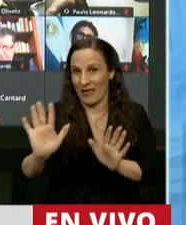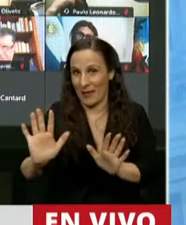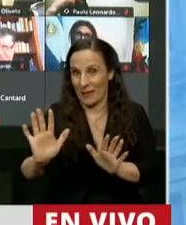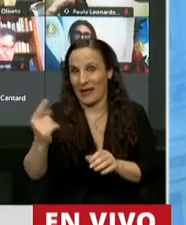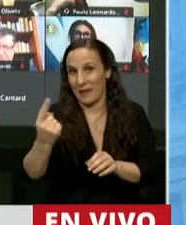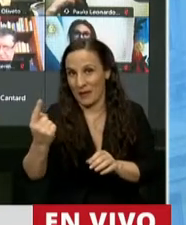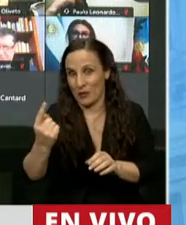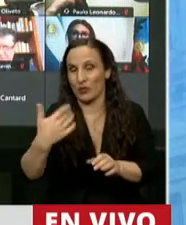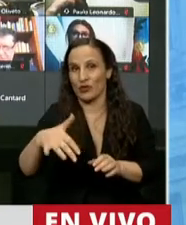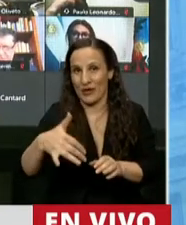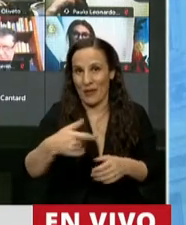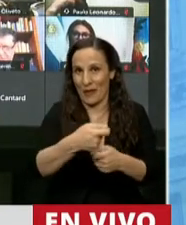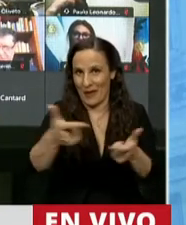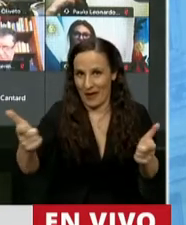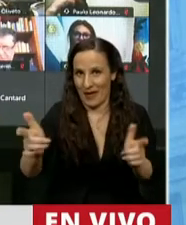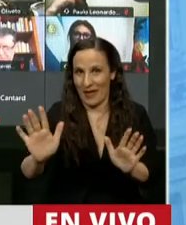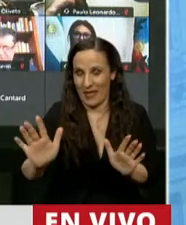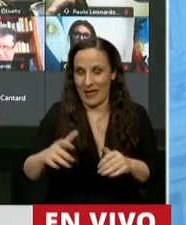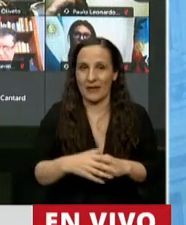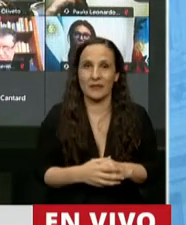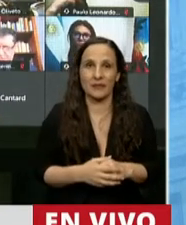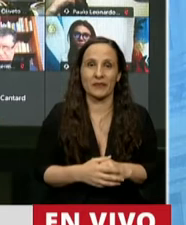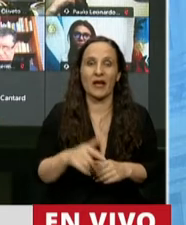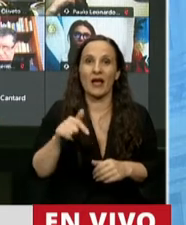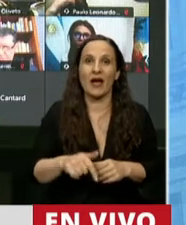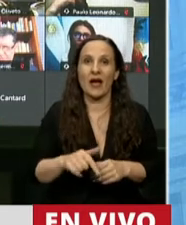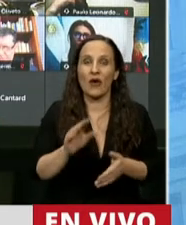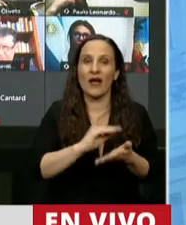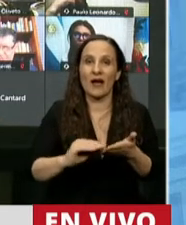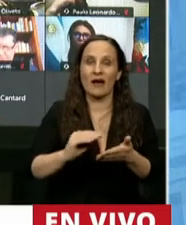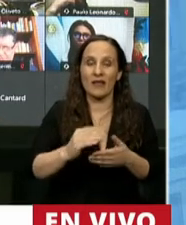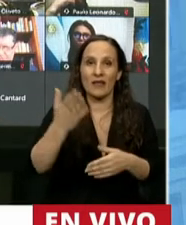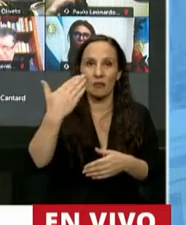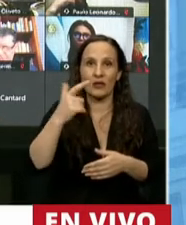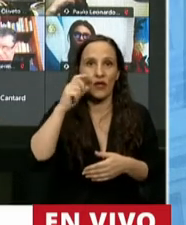y ya lo va a tener en la banca. Tiene la palabra el diputado González.